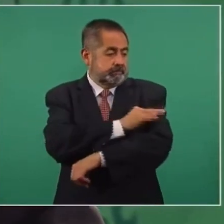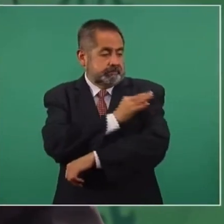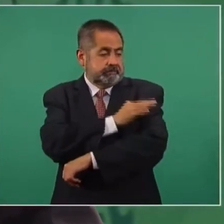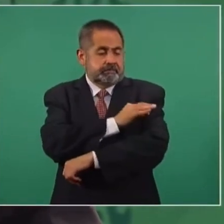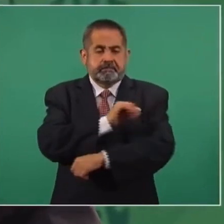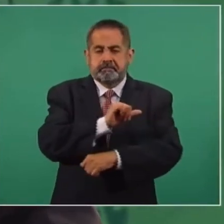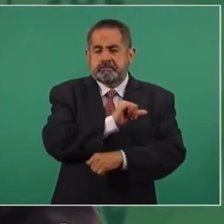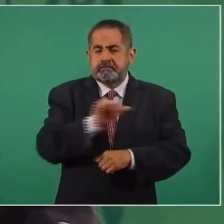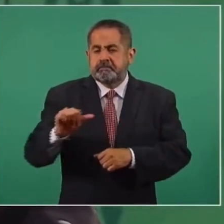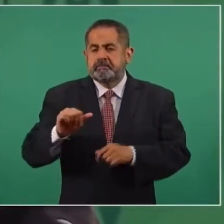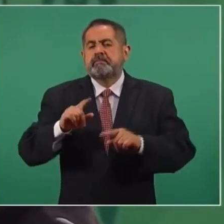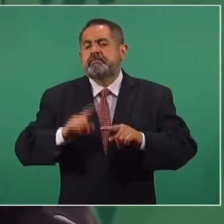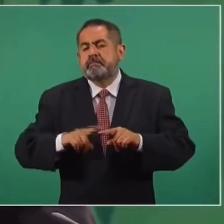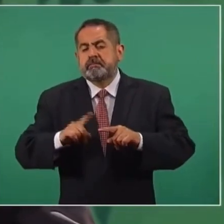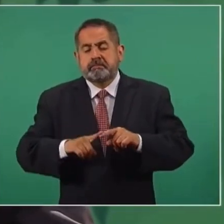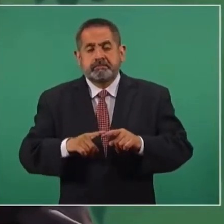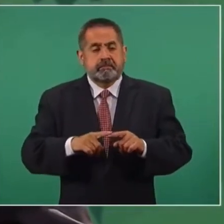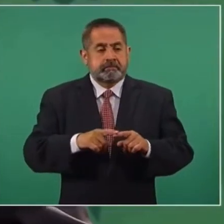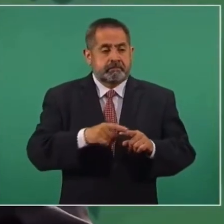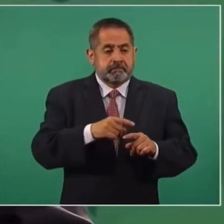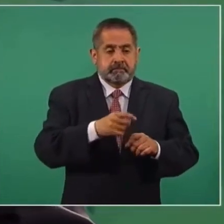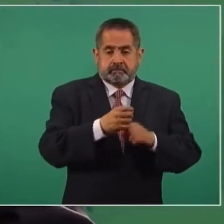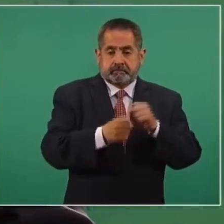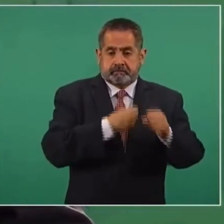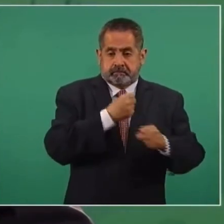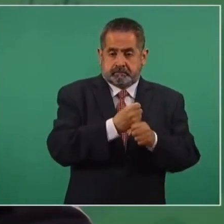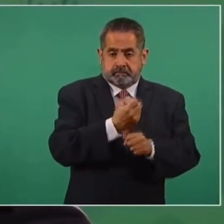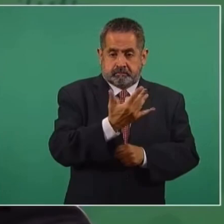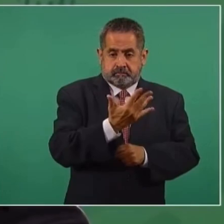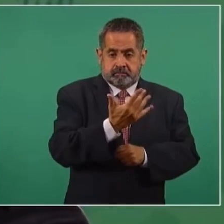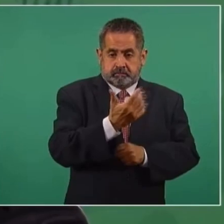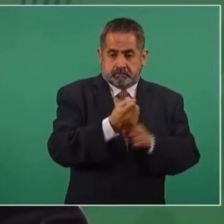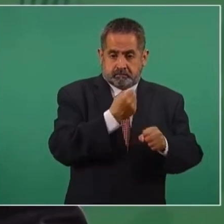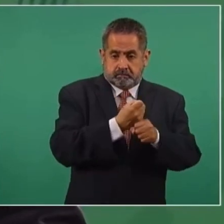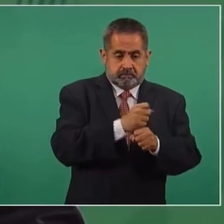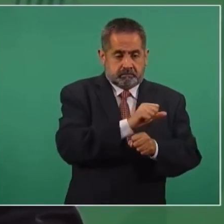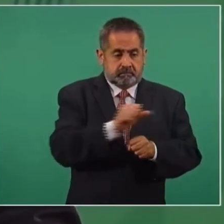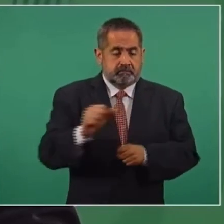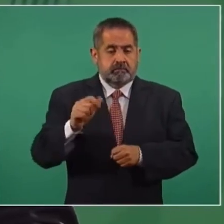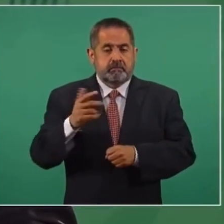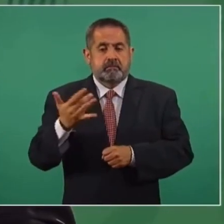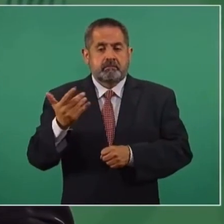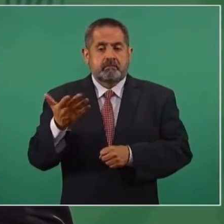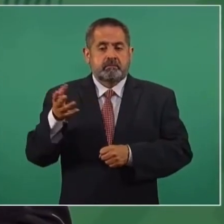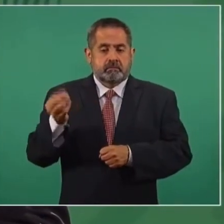personas de 50 a 59 años.